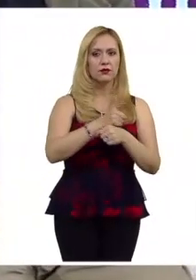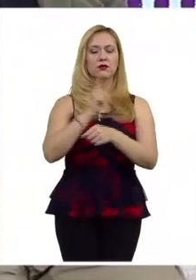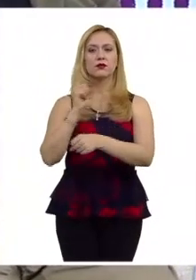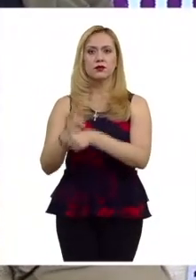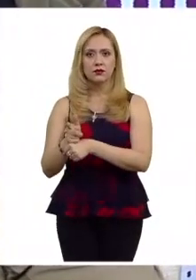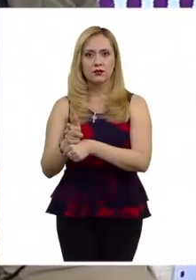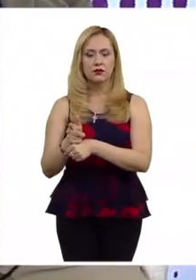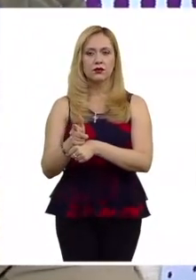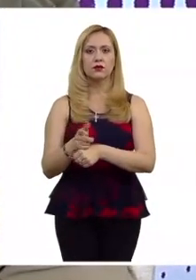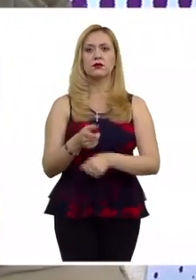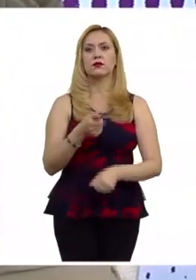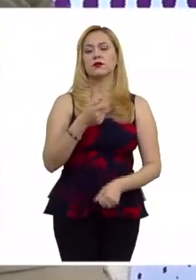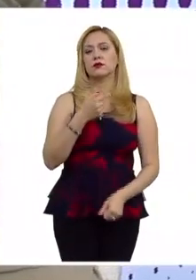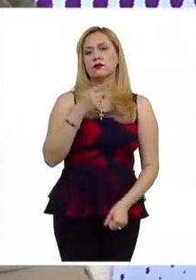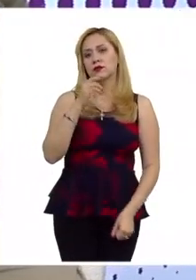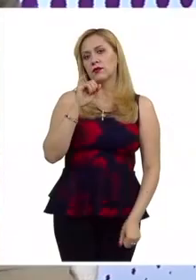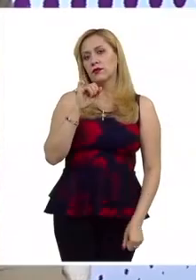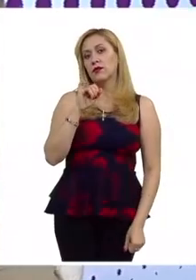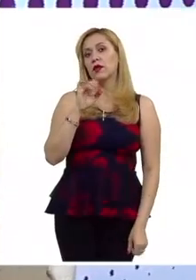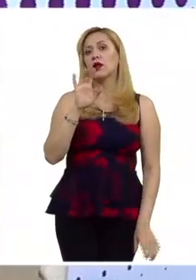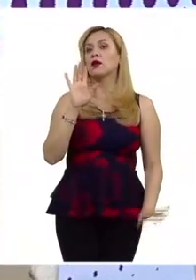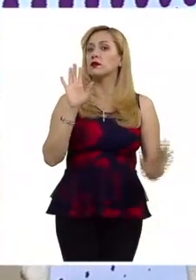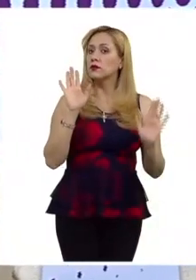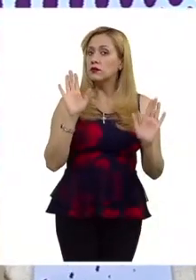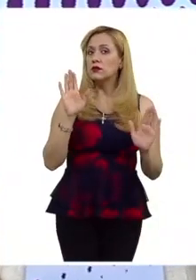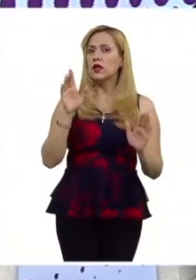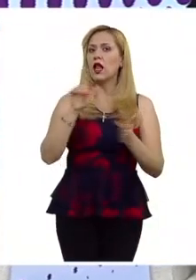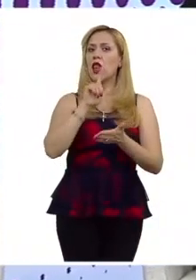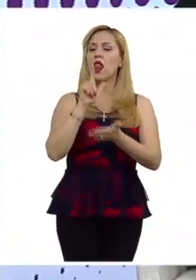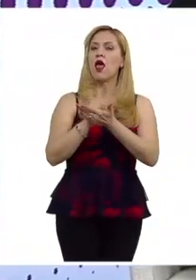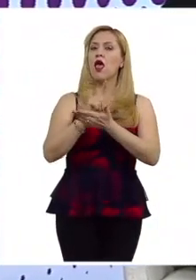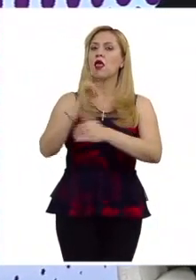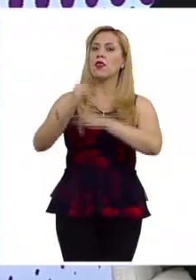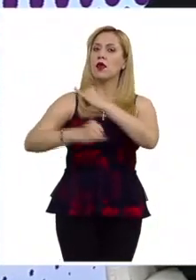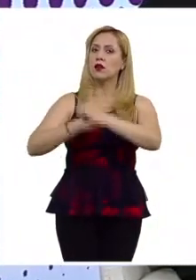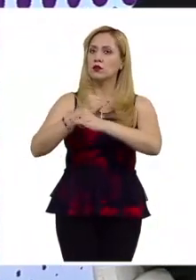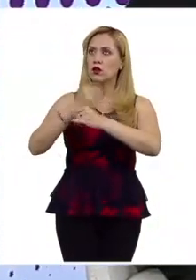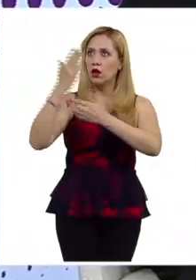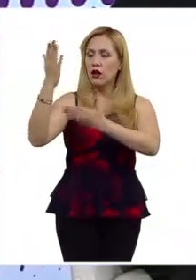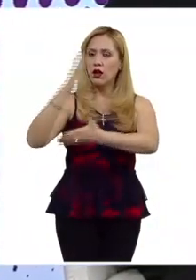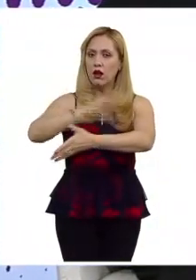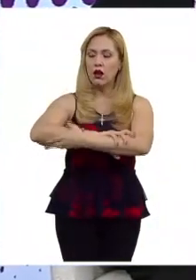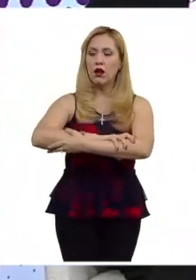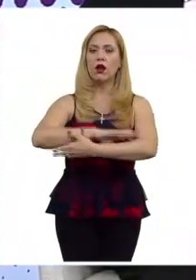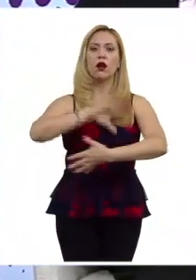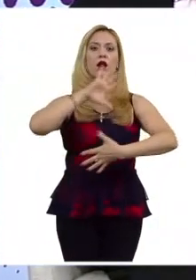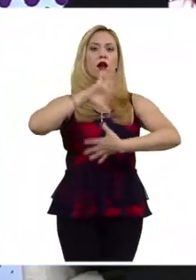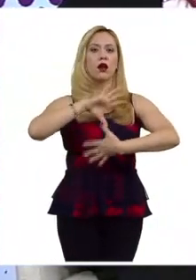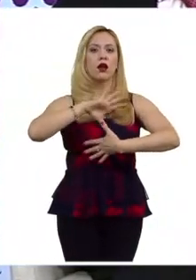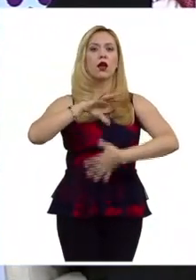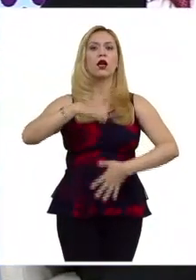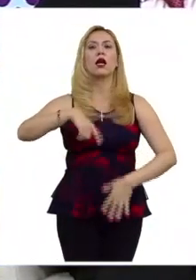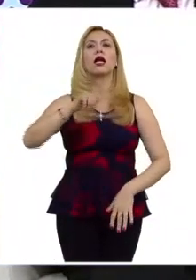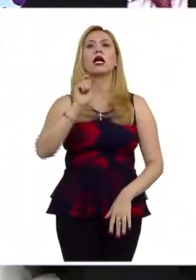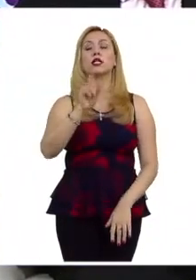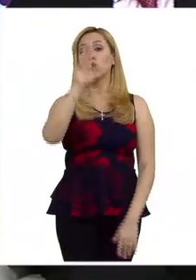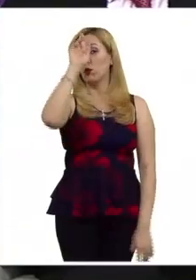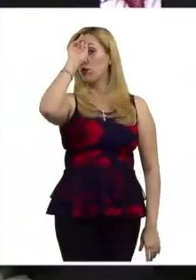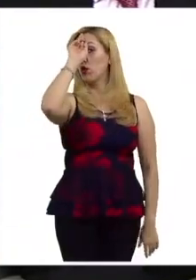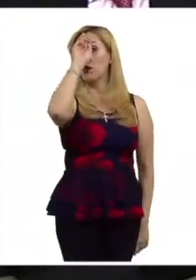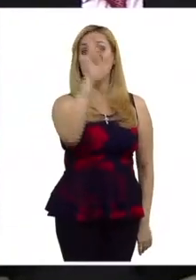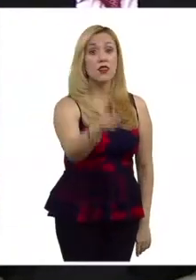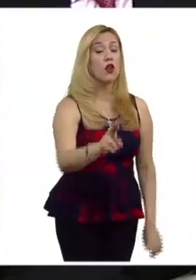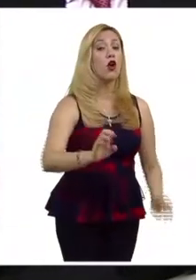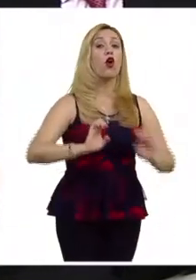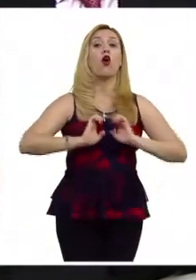y como decíamos de acuerdo a los pactos internacionales la convención interamericana el discurso que se llama prohibido de